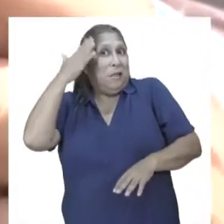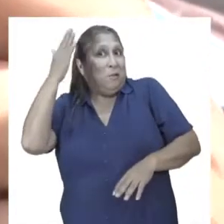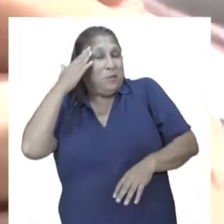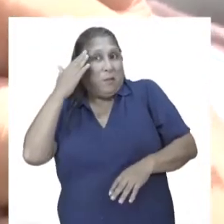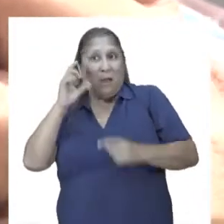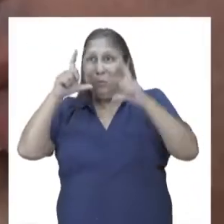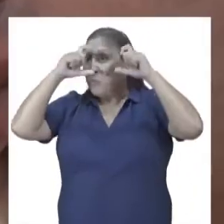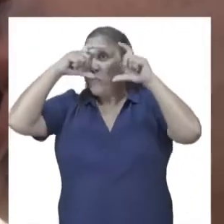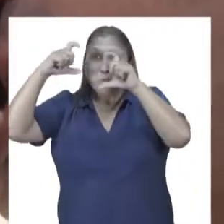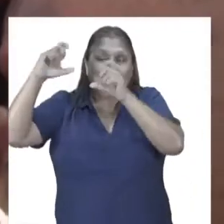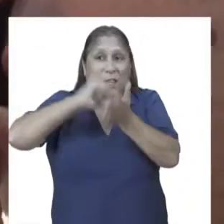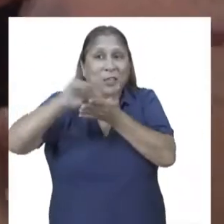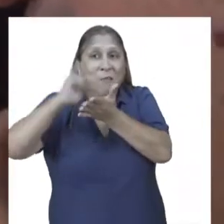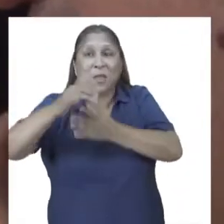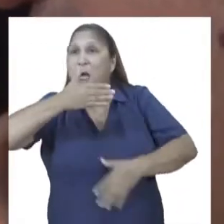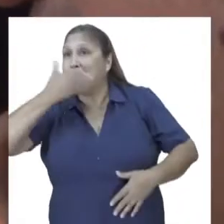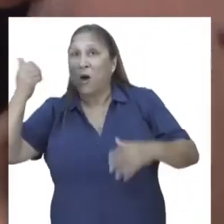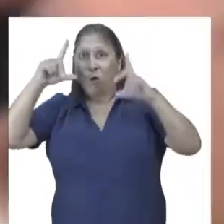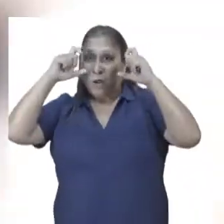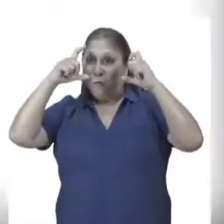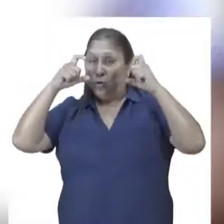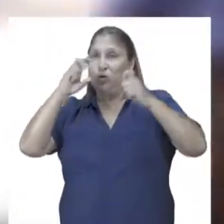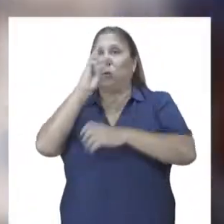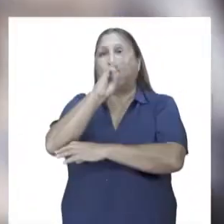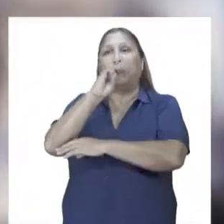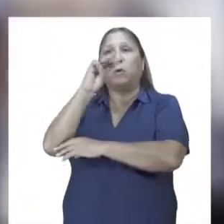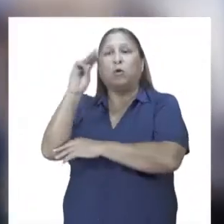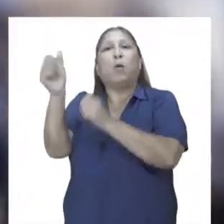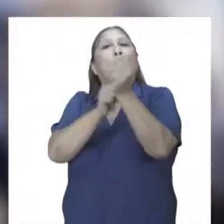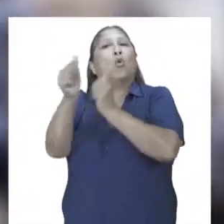sacar la cámara y enviar sus mejores imágenes al correo